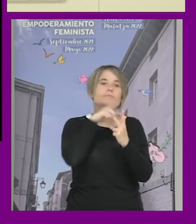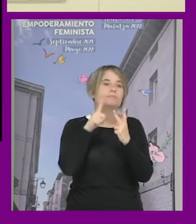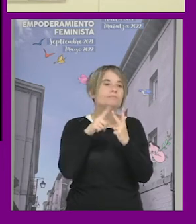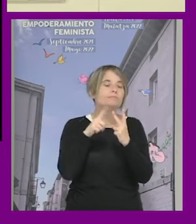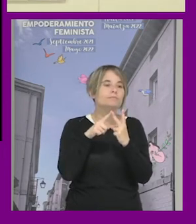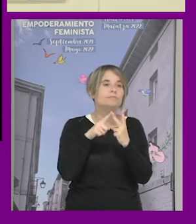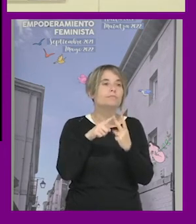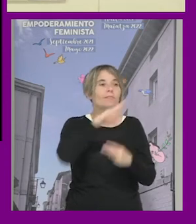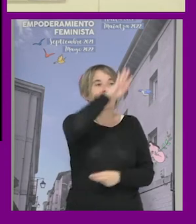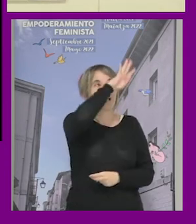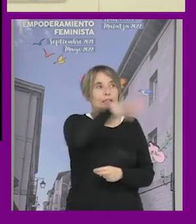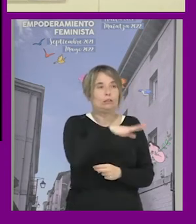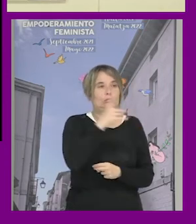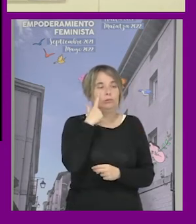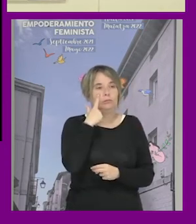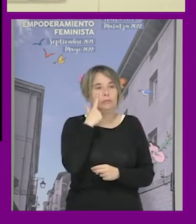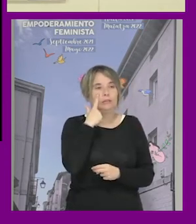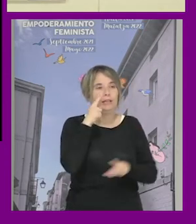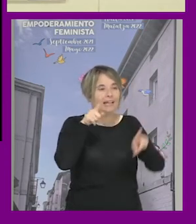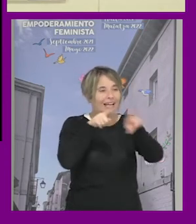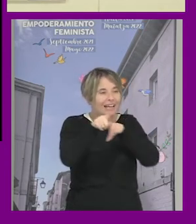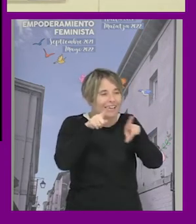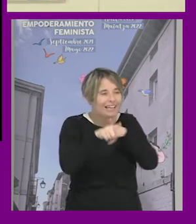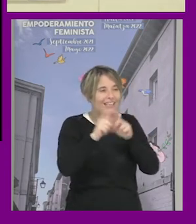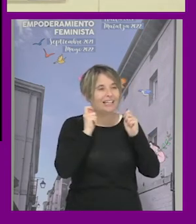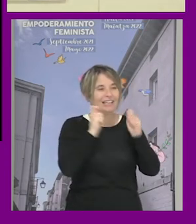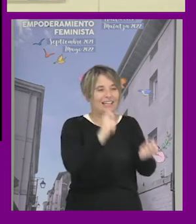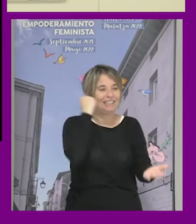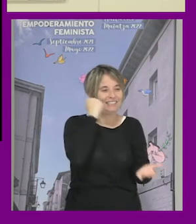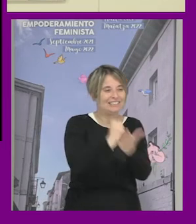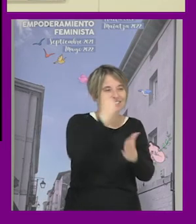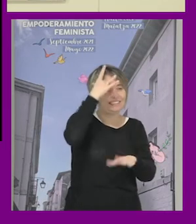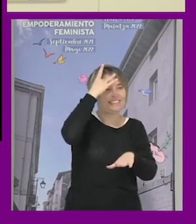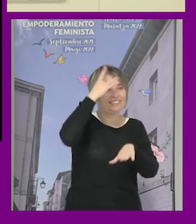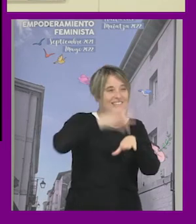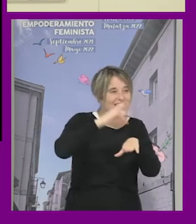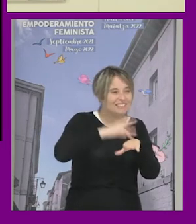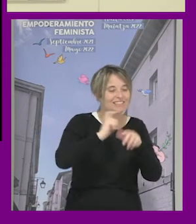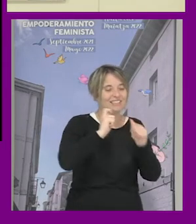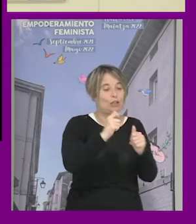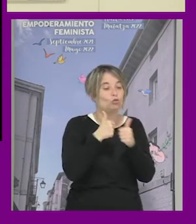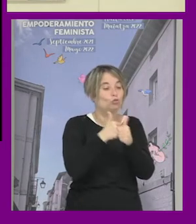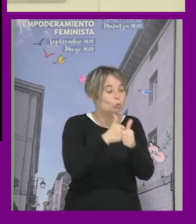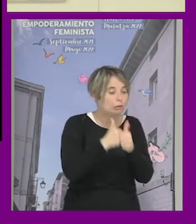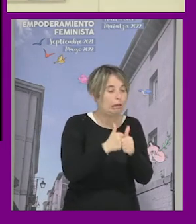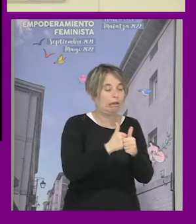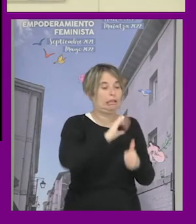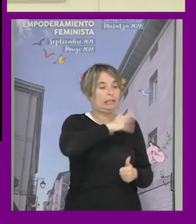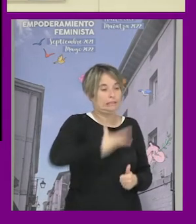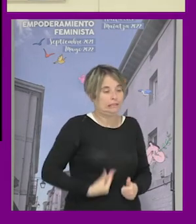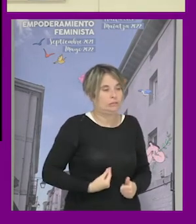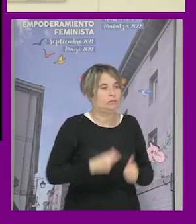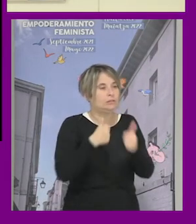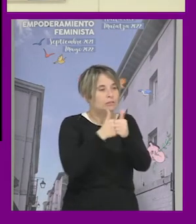en Cataluña yo creo que la crítica a la patologización de la transexualidad y al proceso de tutelaje por parte de